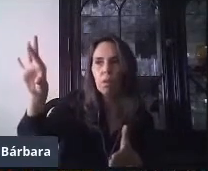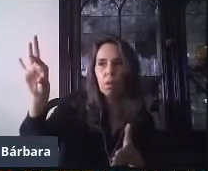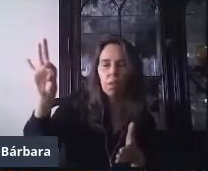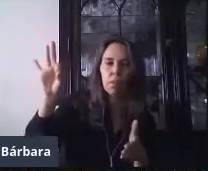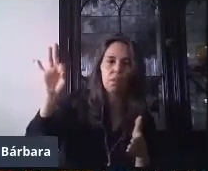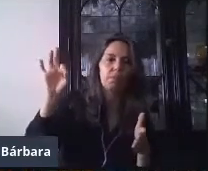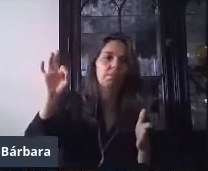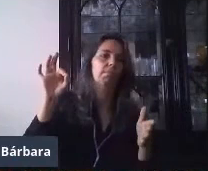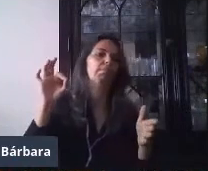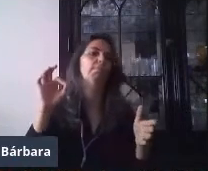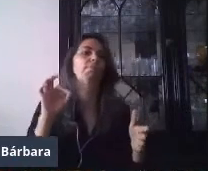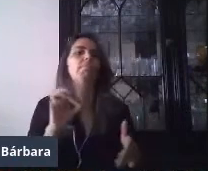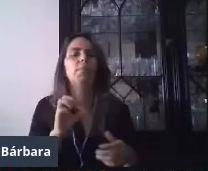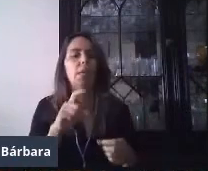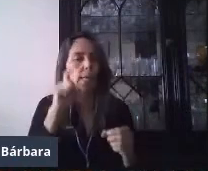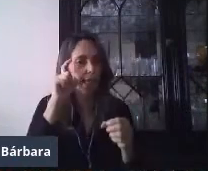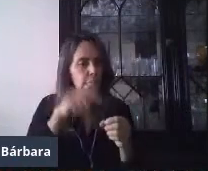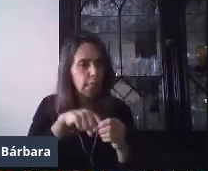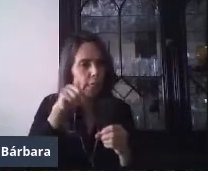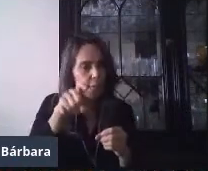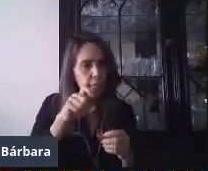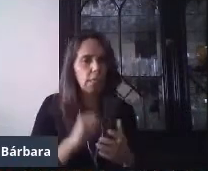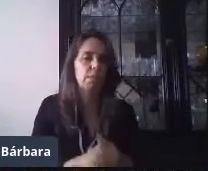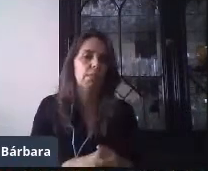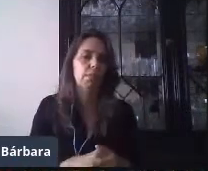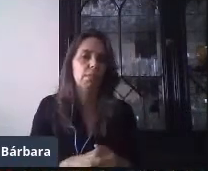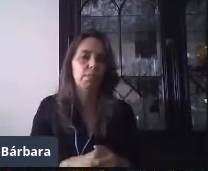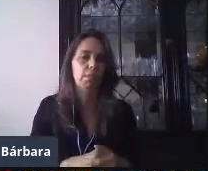Y vamos a dar clic en el botón Agregar.